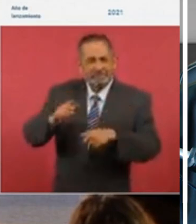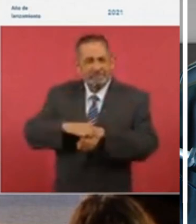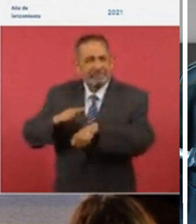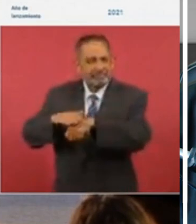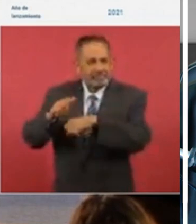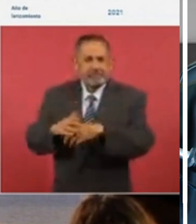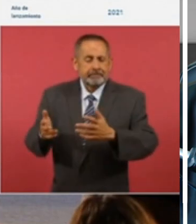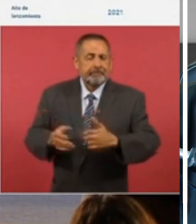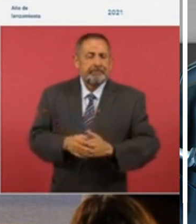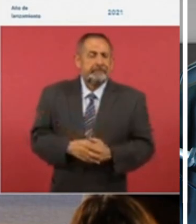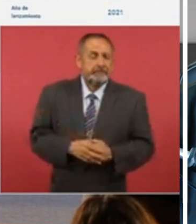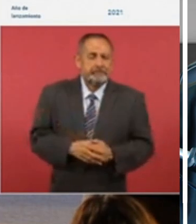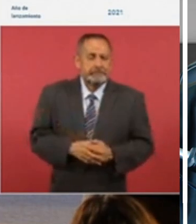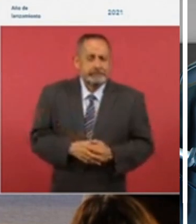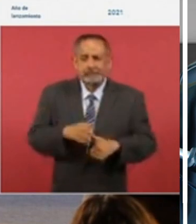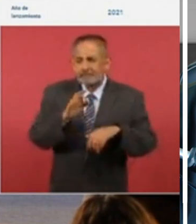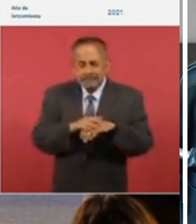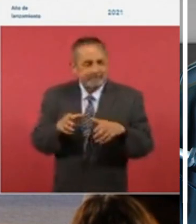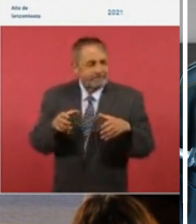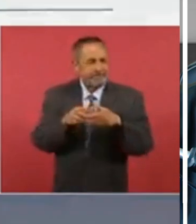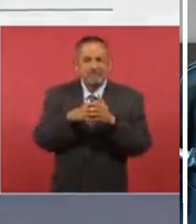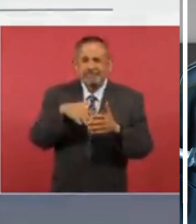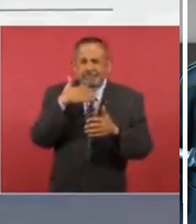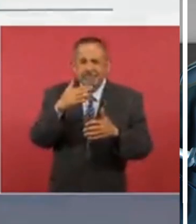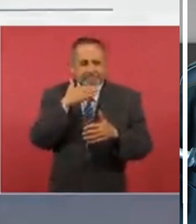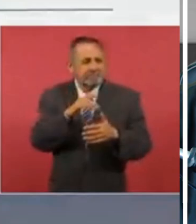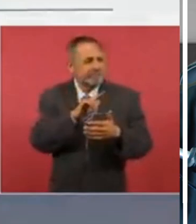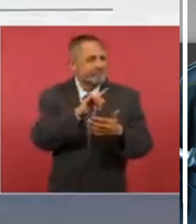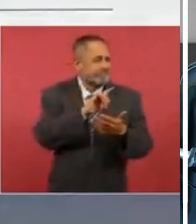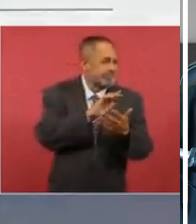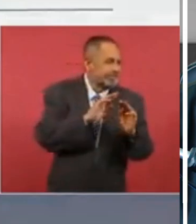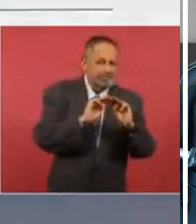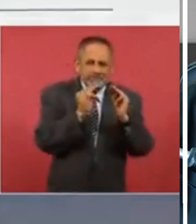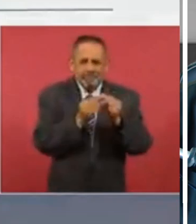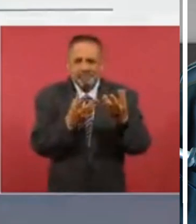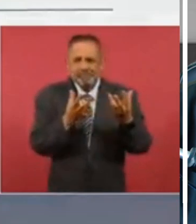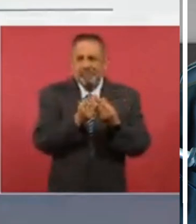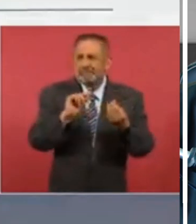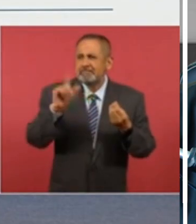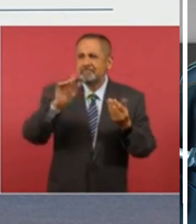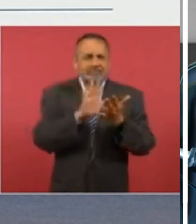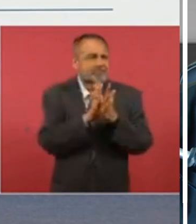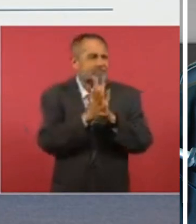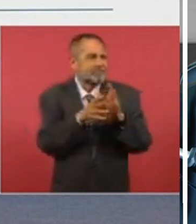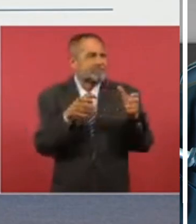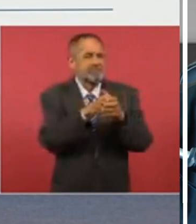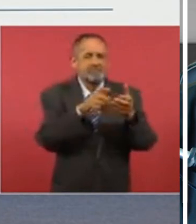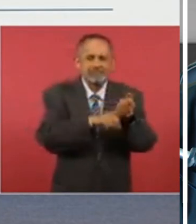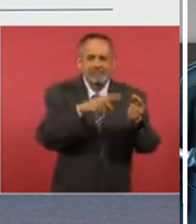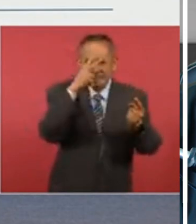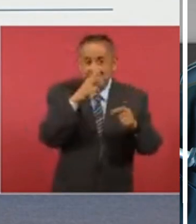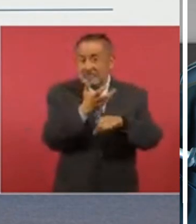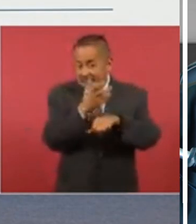más asociación delictuosa entre autoridades de México de Estados Unidos